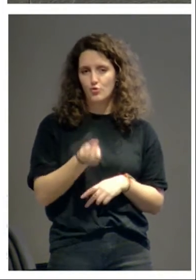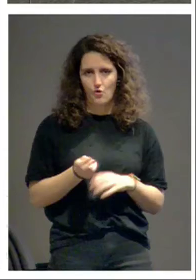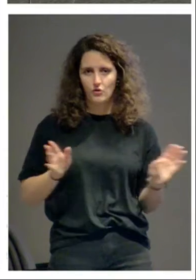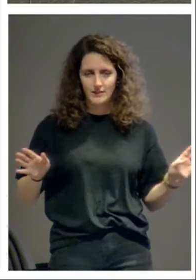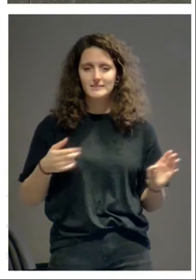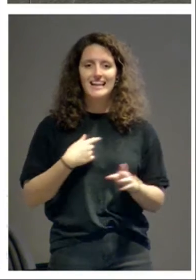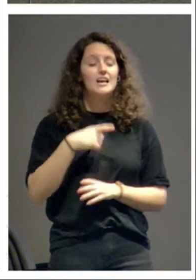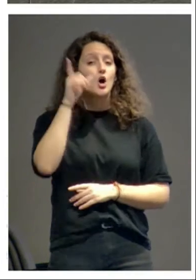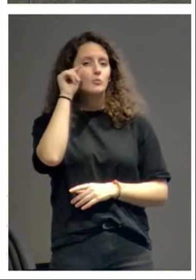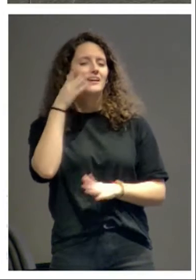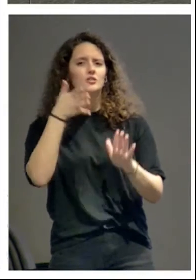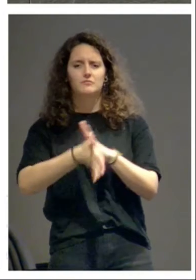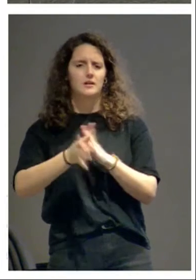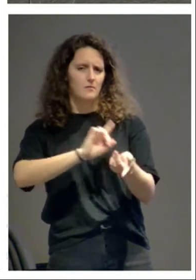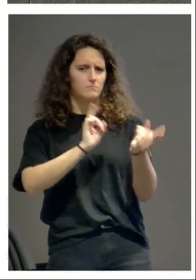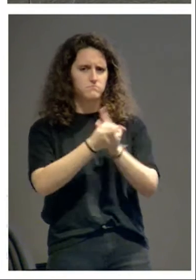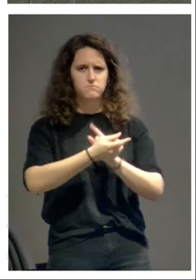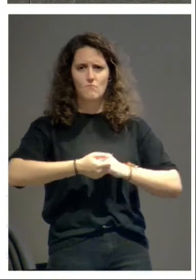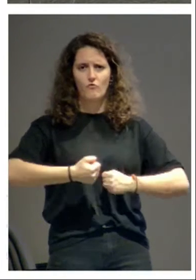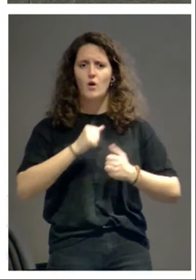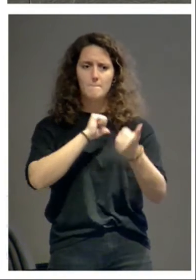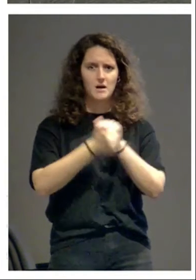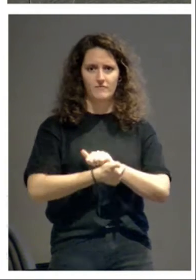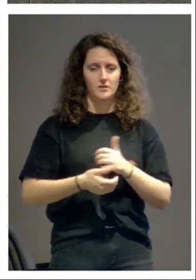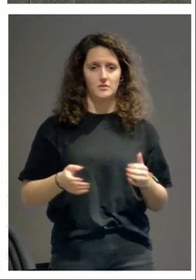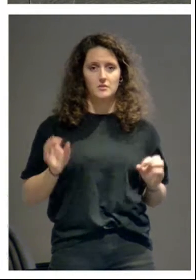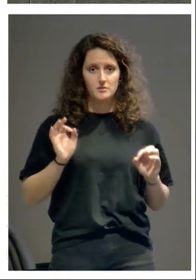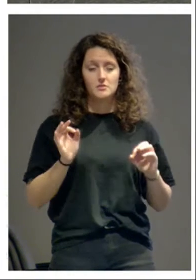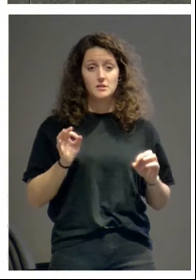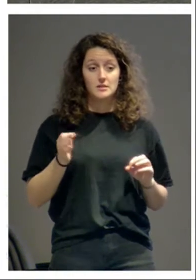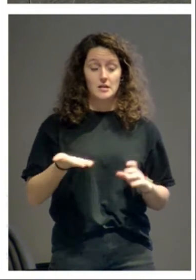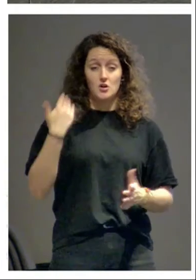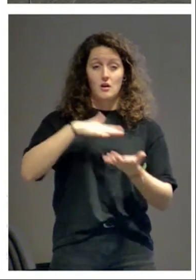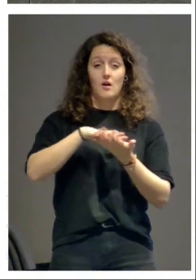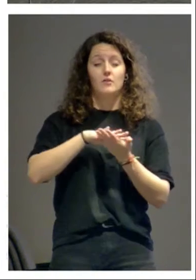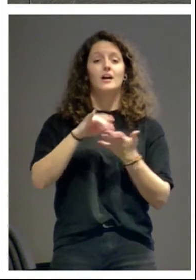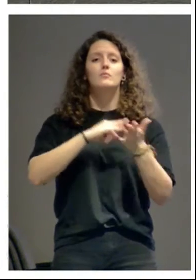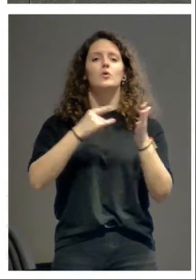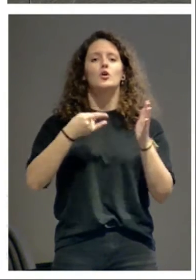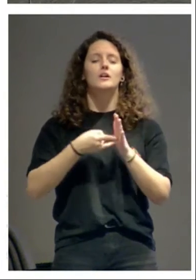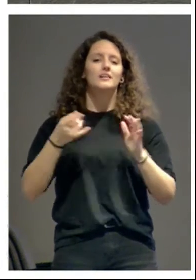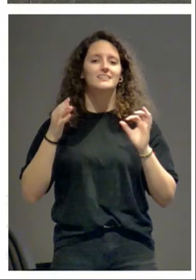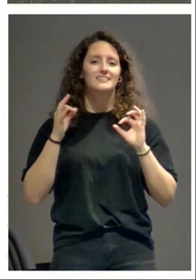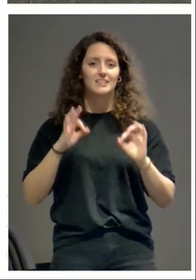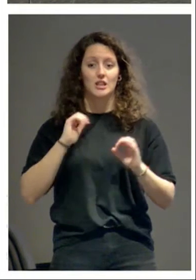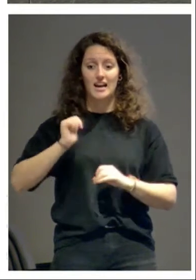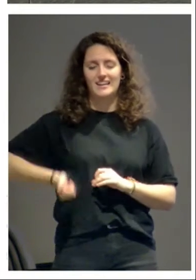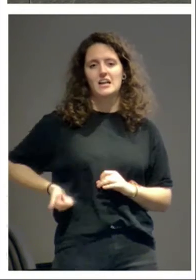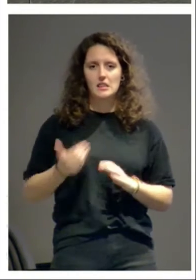románico significó un cambio radical. El otro día se habló aquí del proyecto de petrificación de la riqueza.